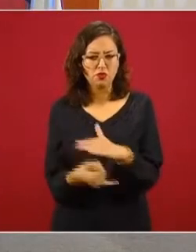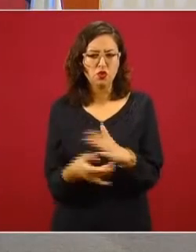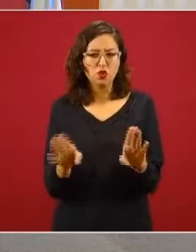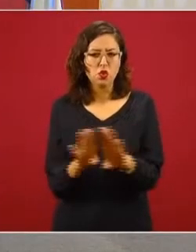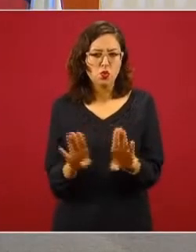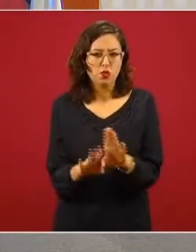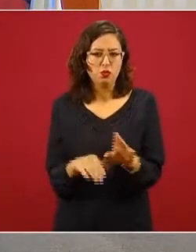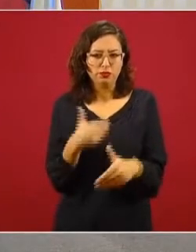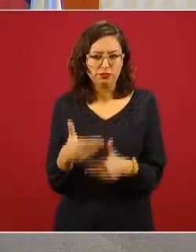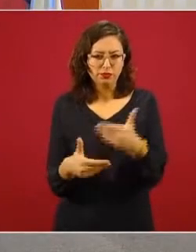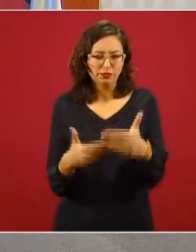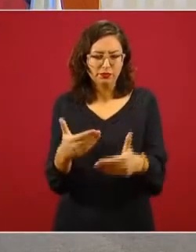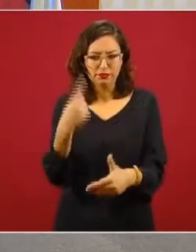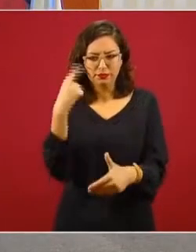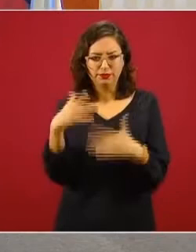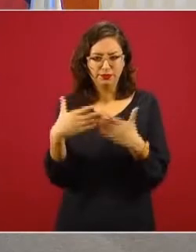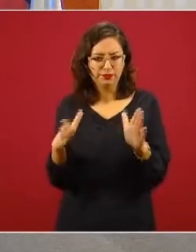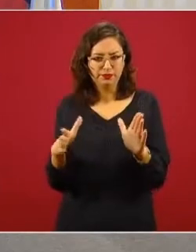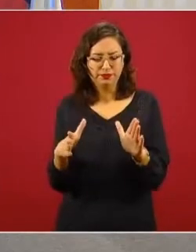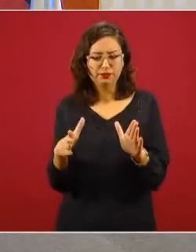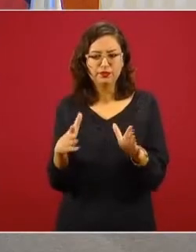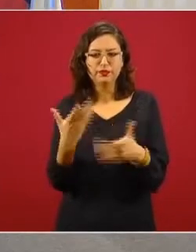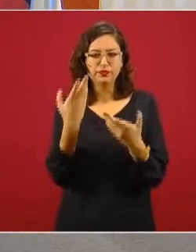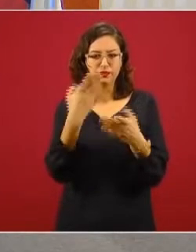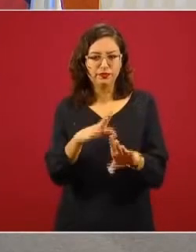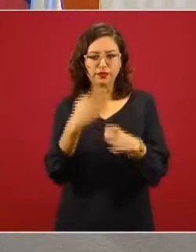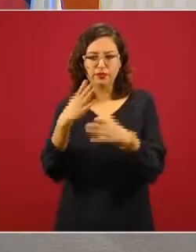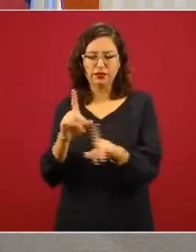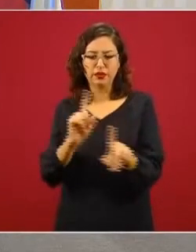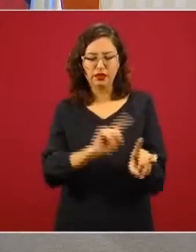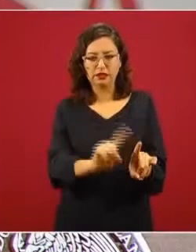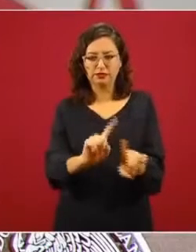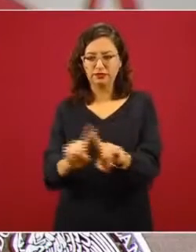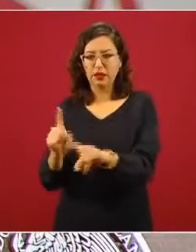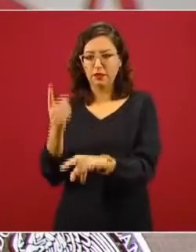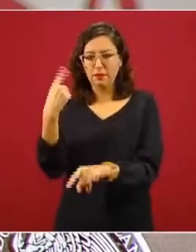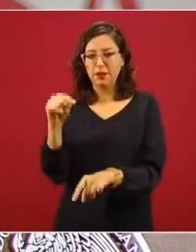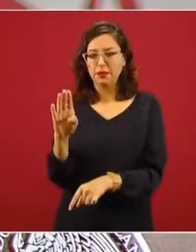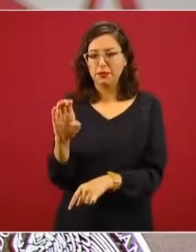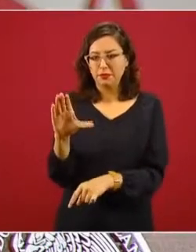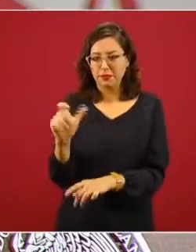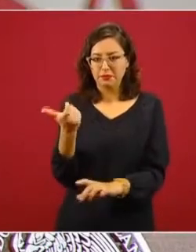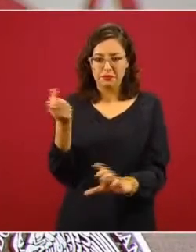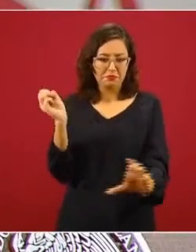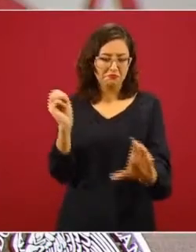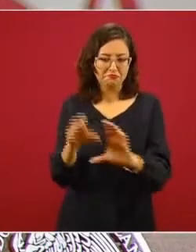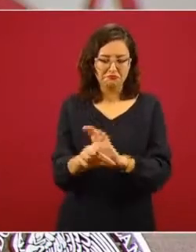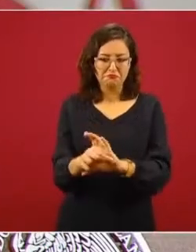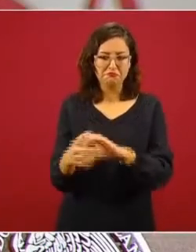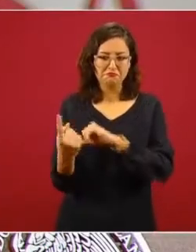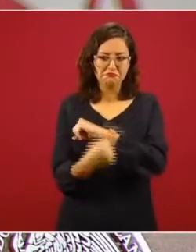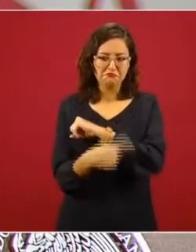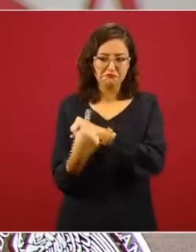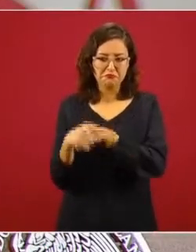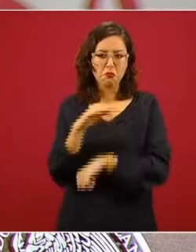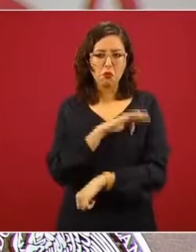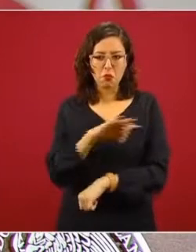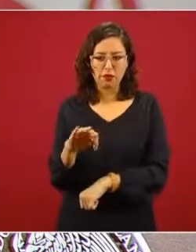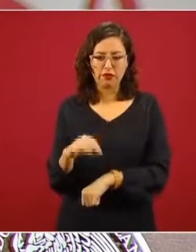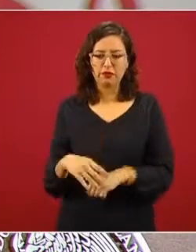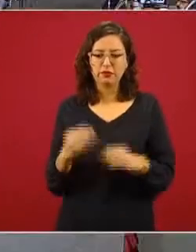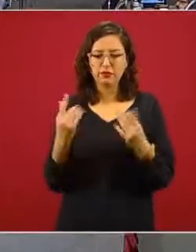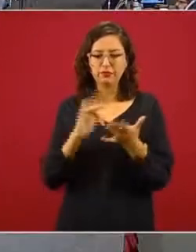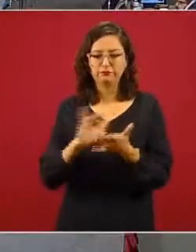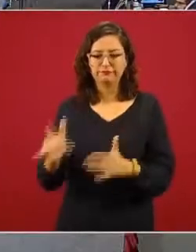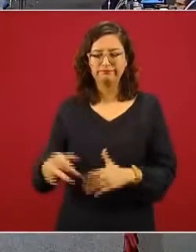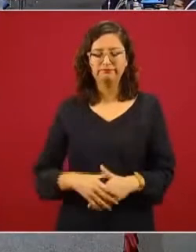la aperturación de las cuentas de estos jóvenes para que puedan recibir los recursos de las becas.